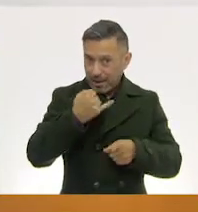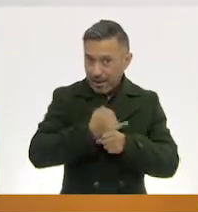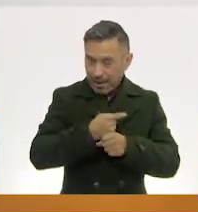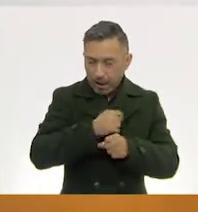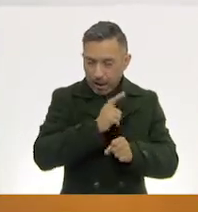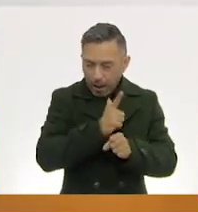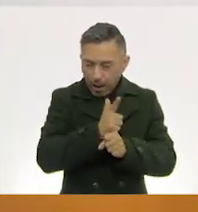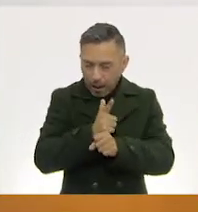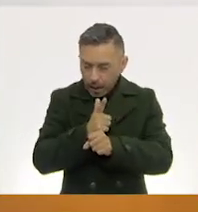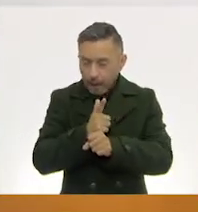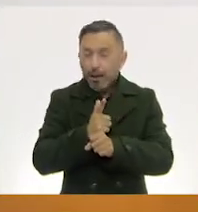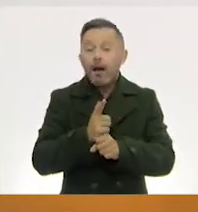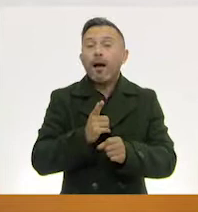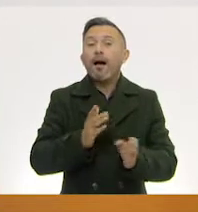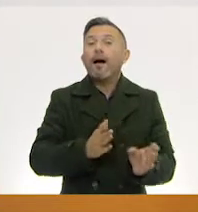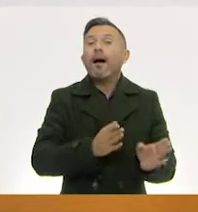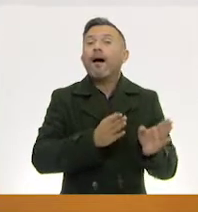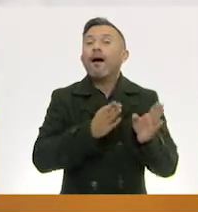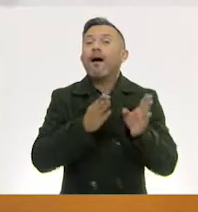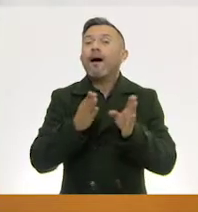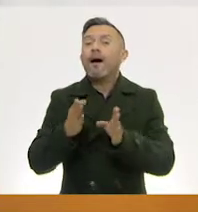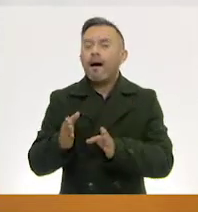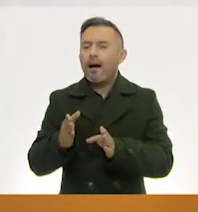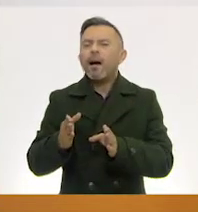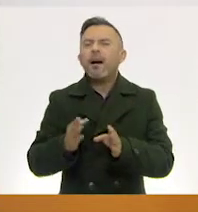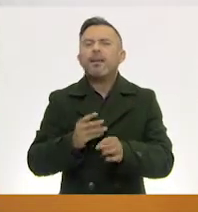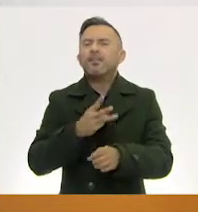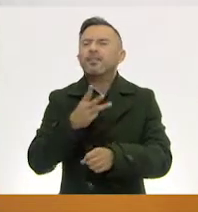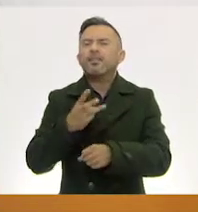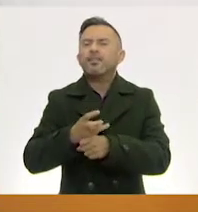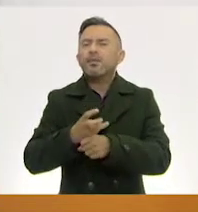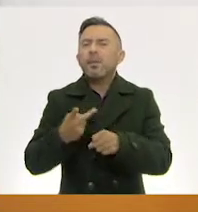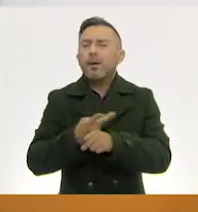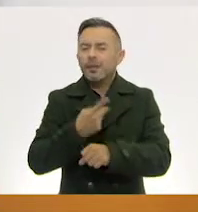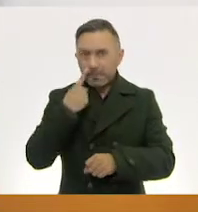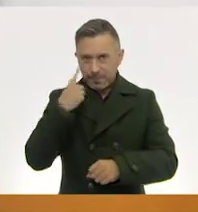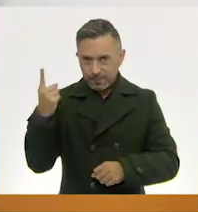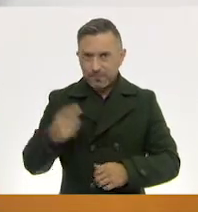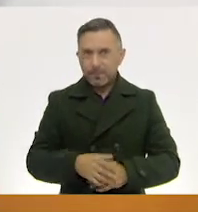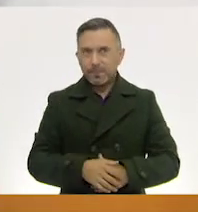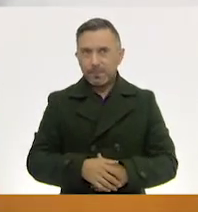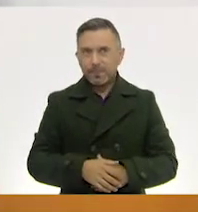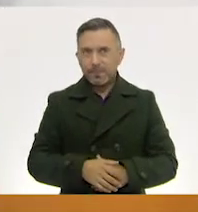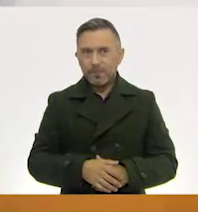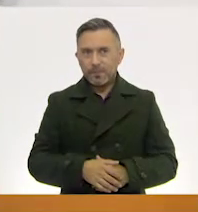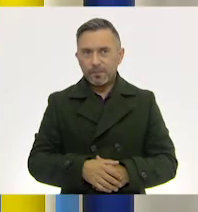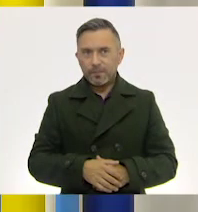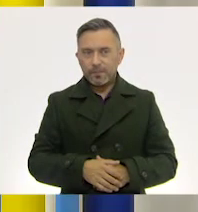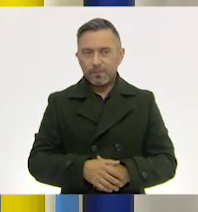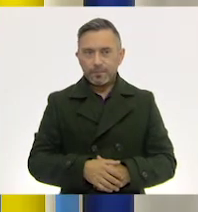El proceso Que seguimos Fue Aquí ahora sí Voy a escribir El